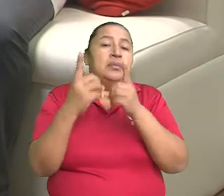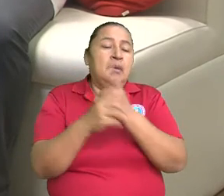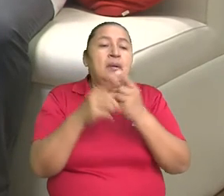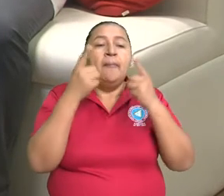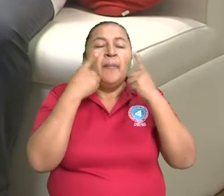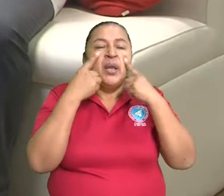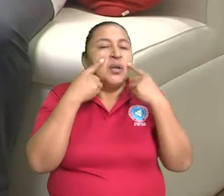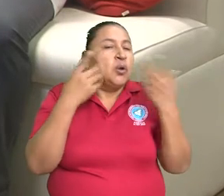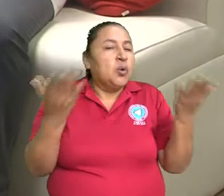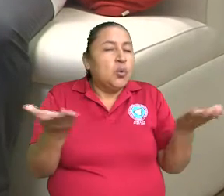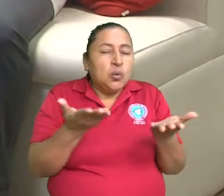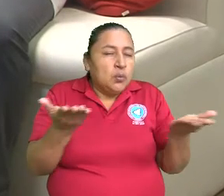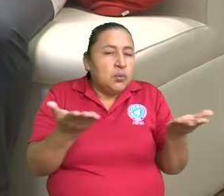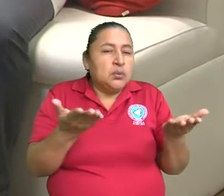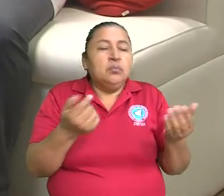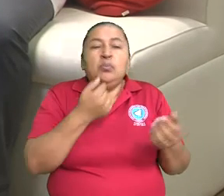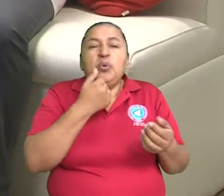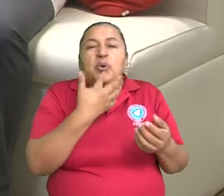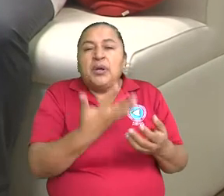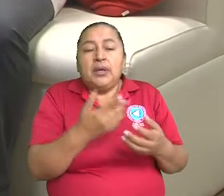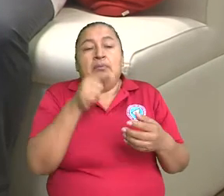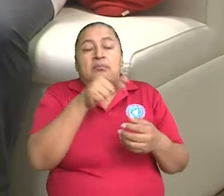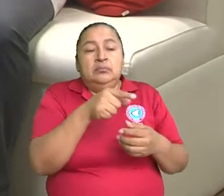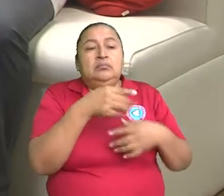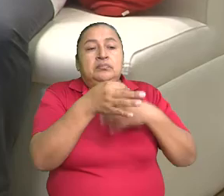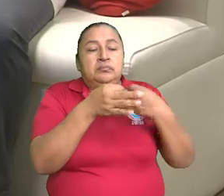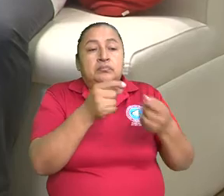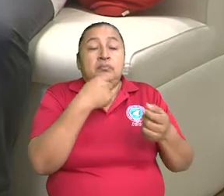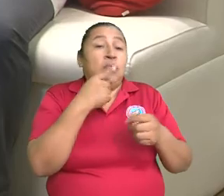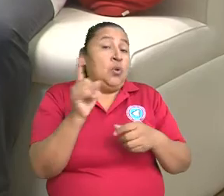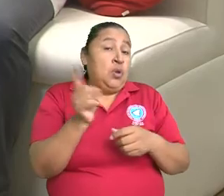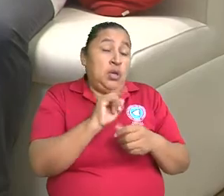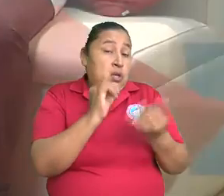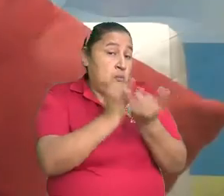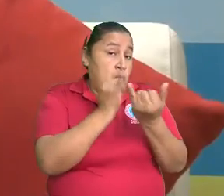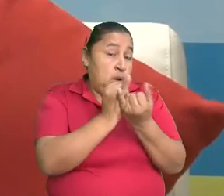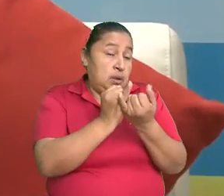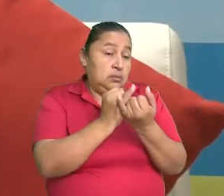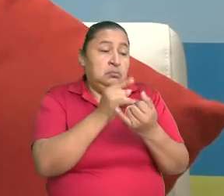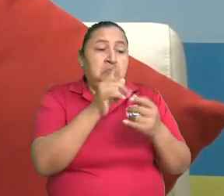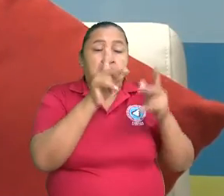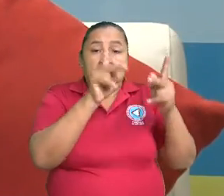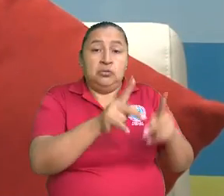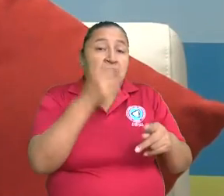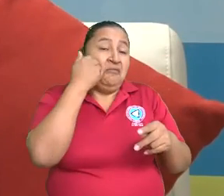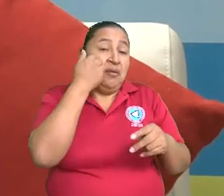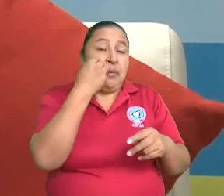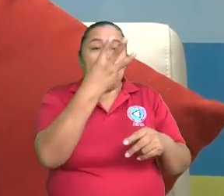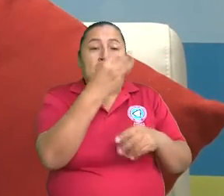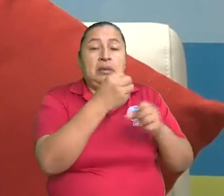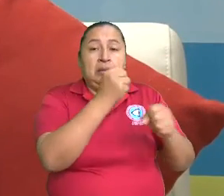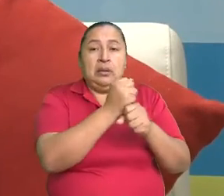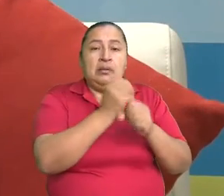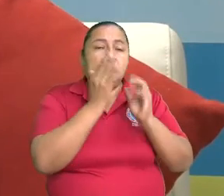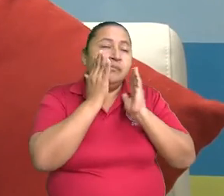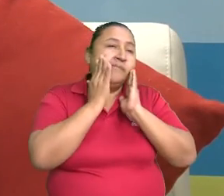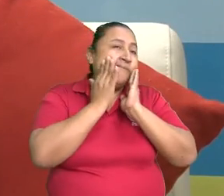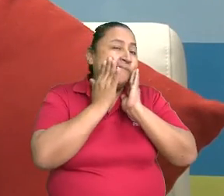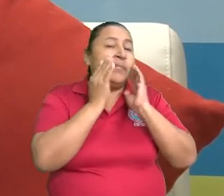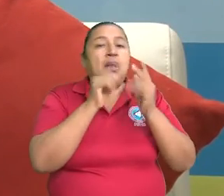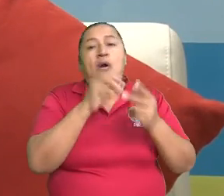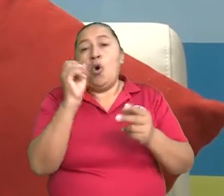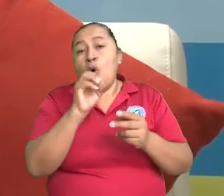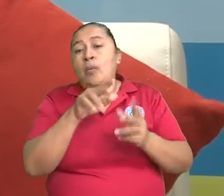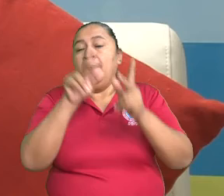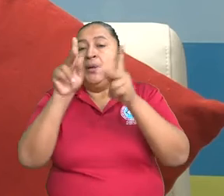al paciente. No es lo mismo un paciente de 30 años, por ejemplo, que tenga una parálisis facial, a